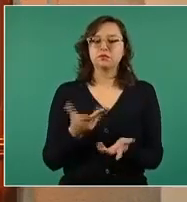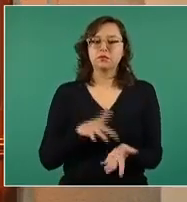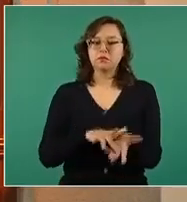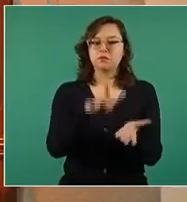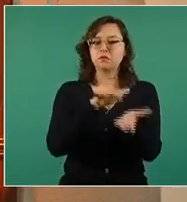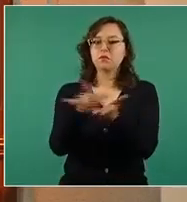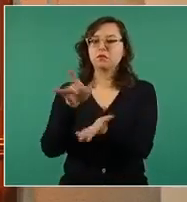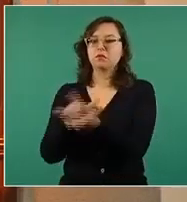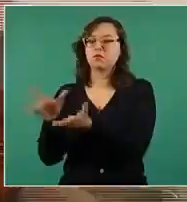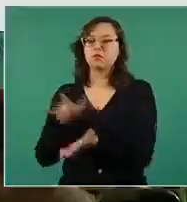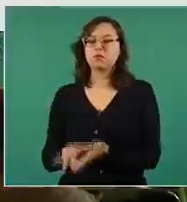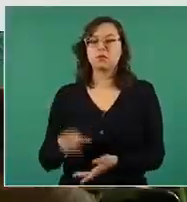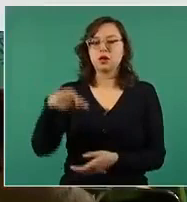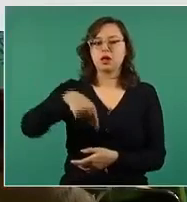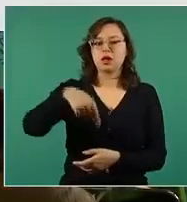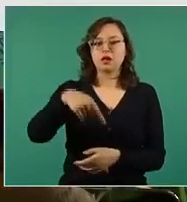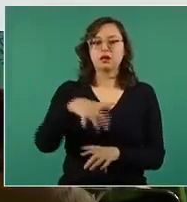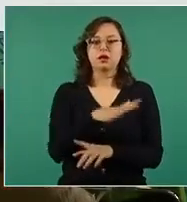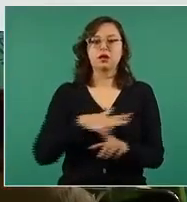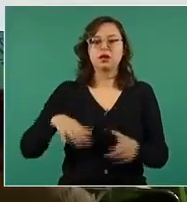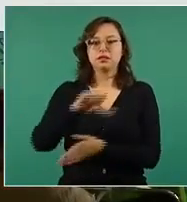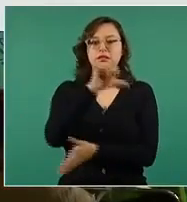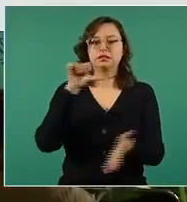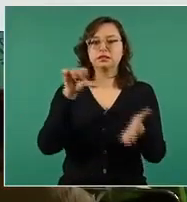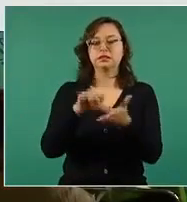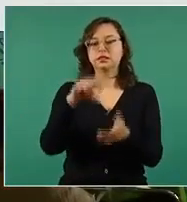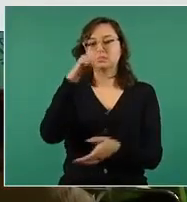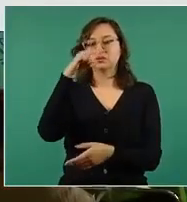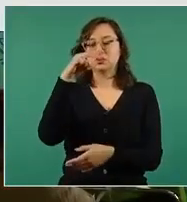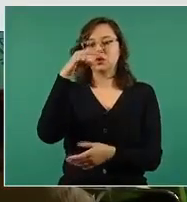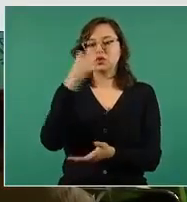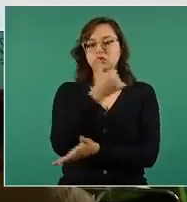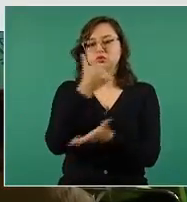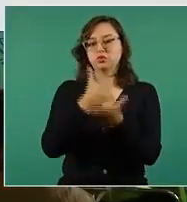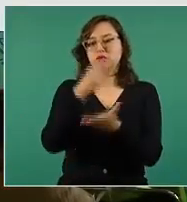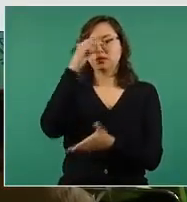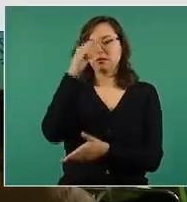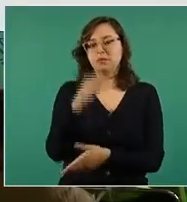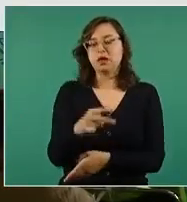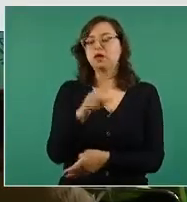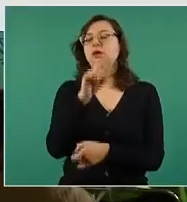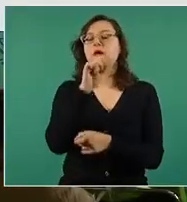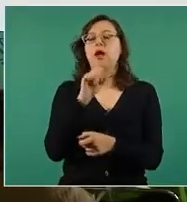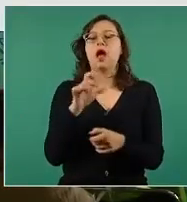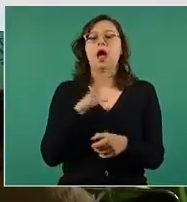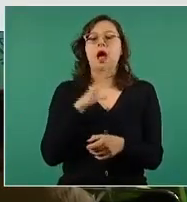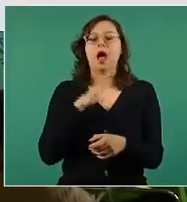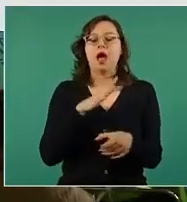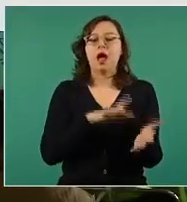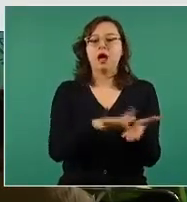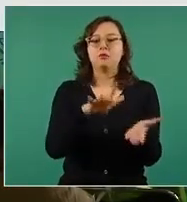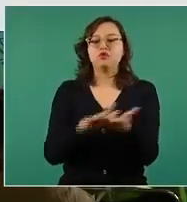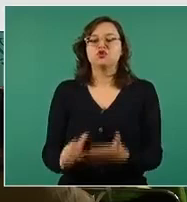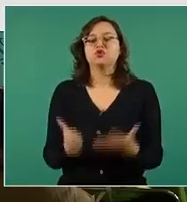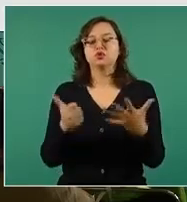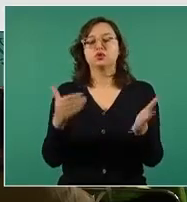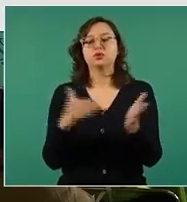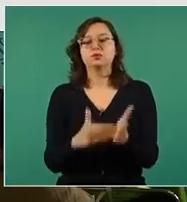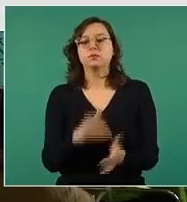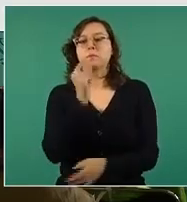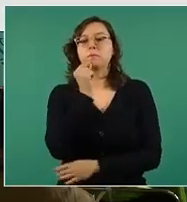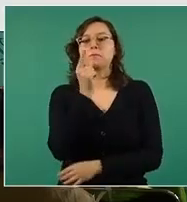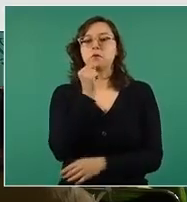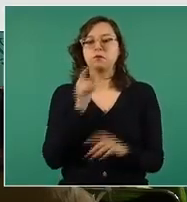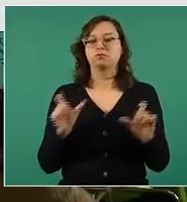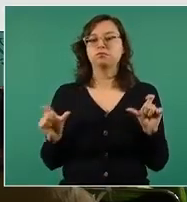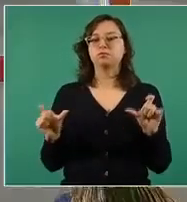LP aquí en el Valle de México. Para ello tenemos desplegados seis mil integrantes que proporcionan